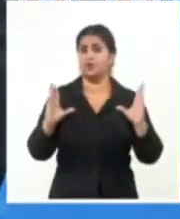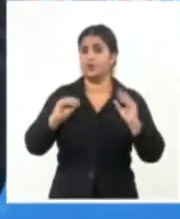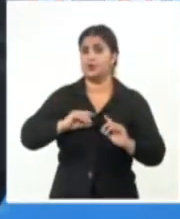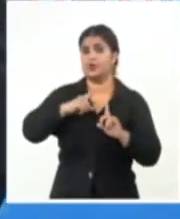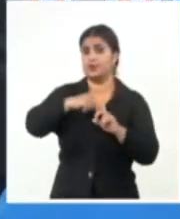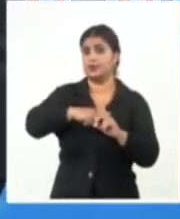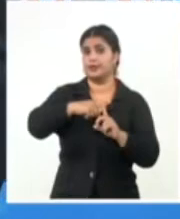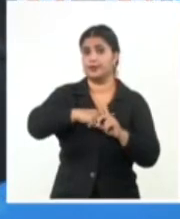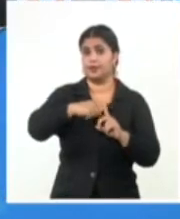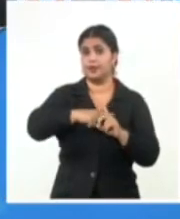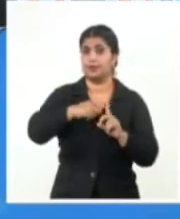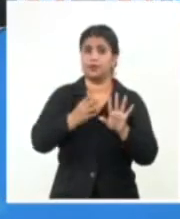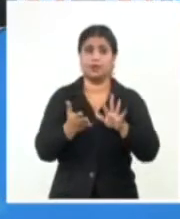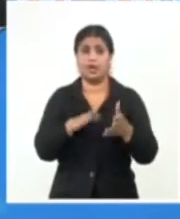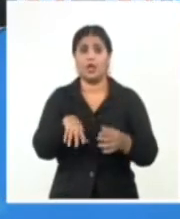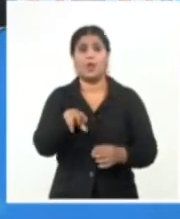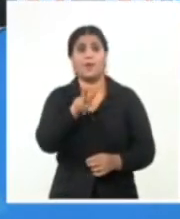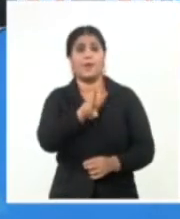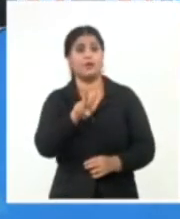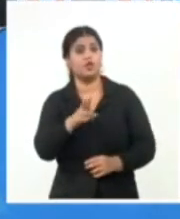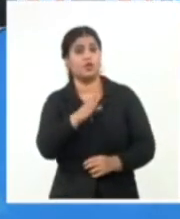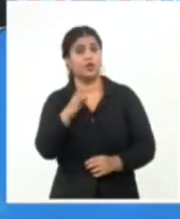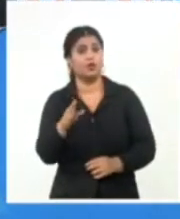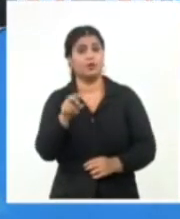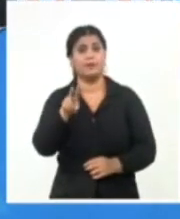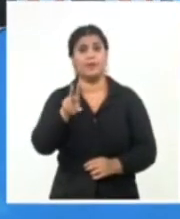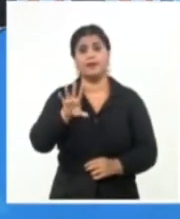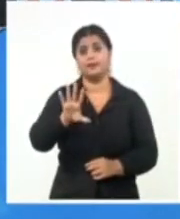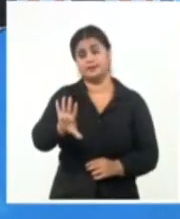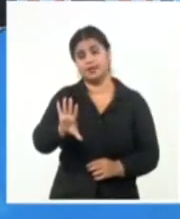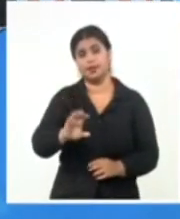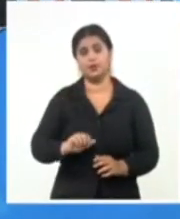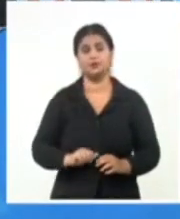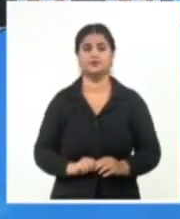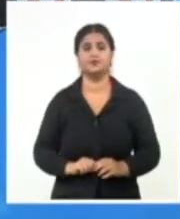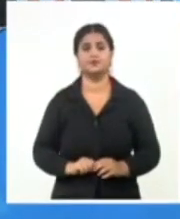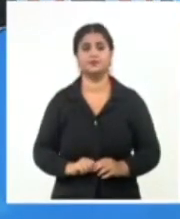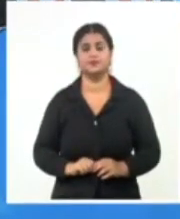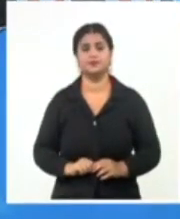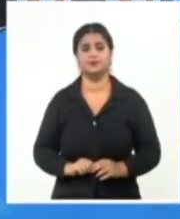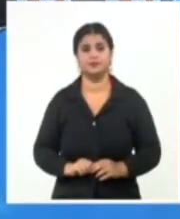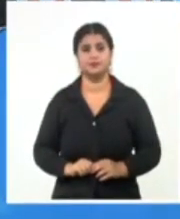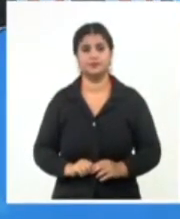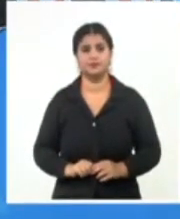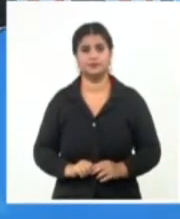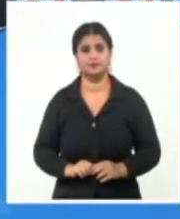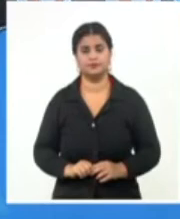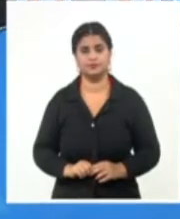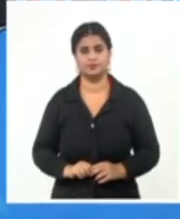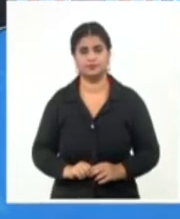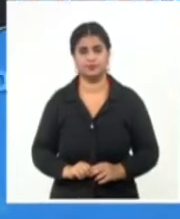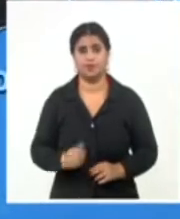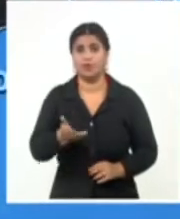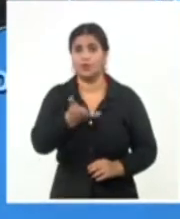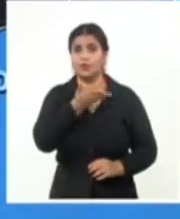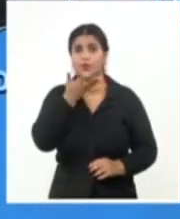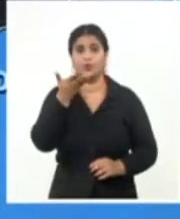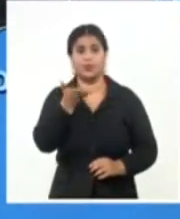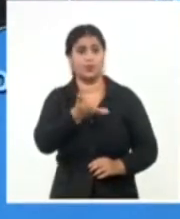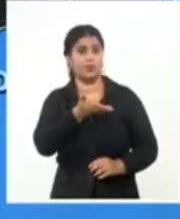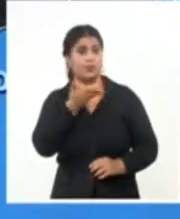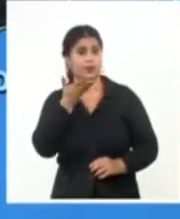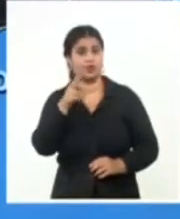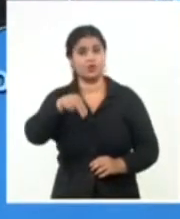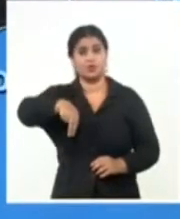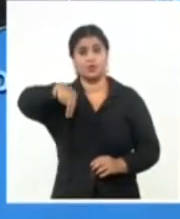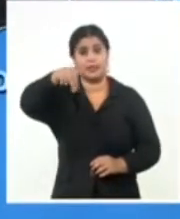de los 22, 25 grados Celsius y hasta 26 grados en algunas localidades de la región oriental. Los vientos soplan del norte y del